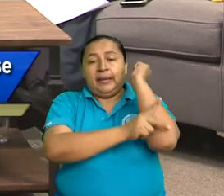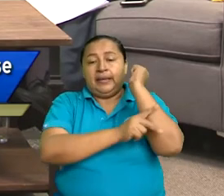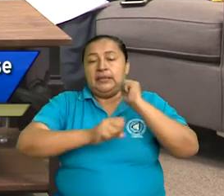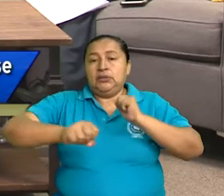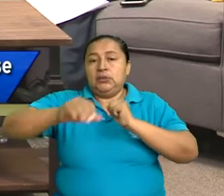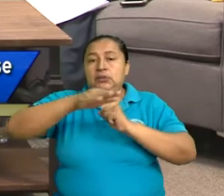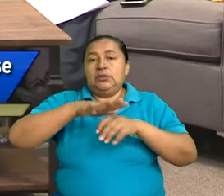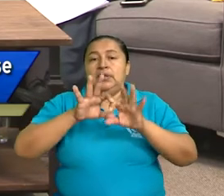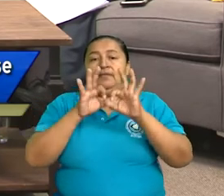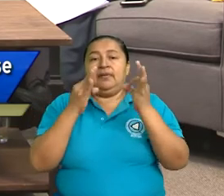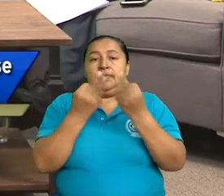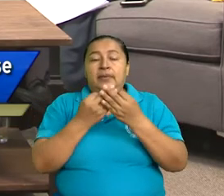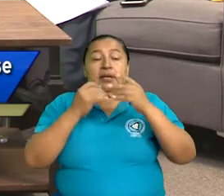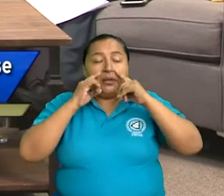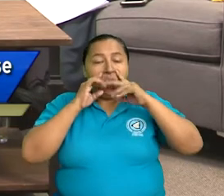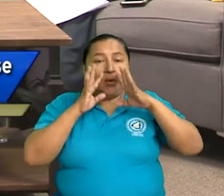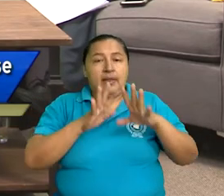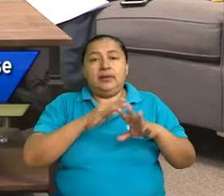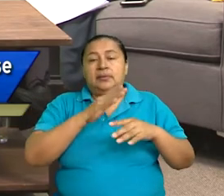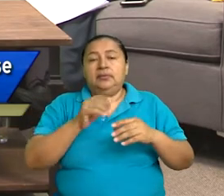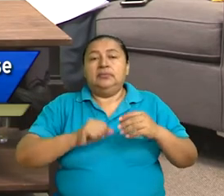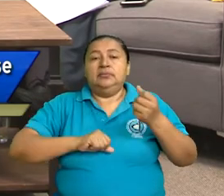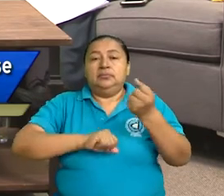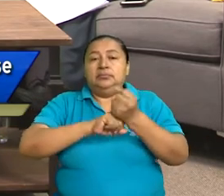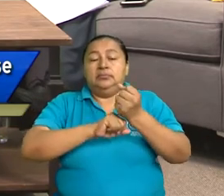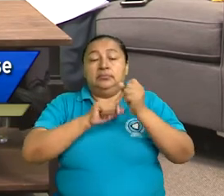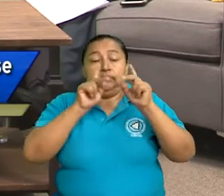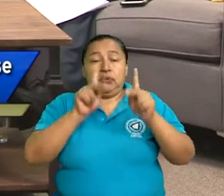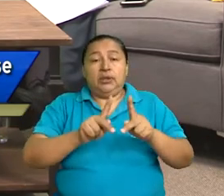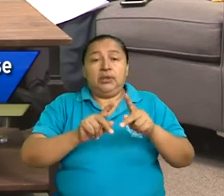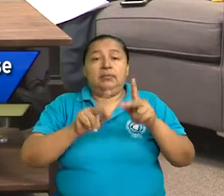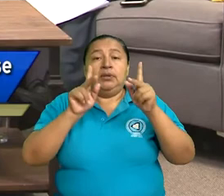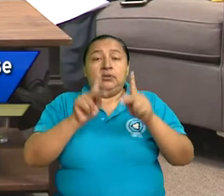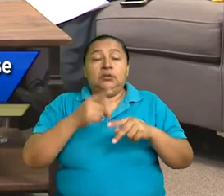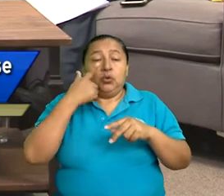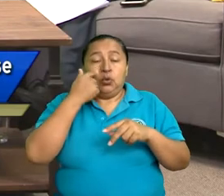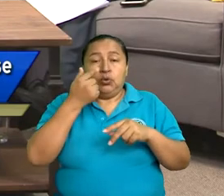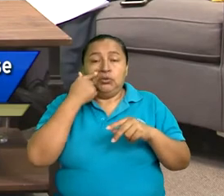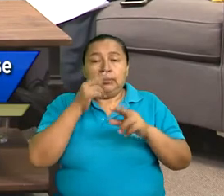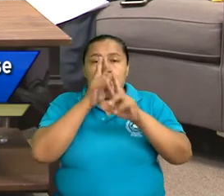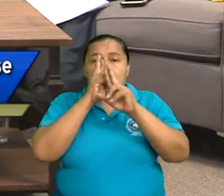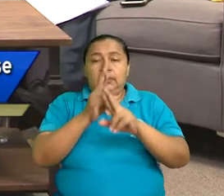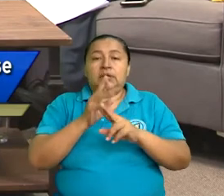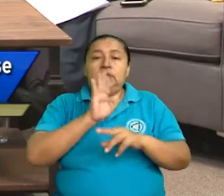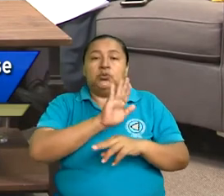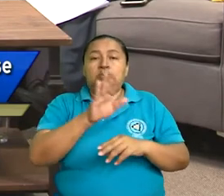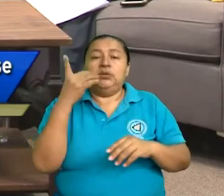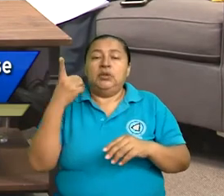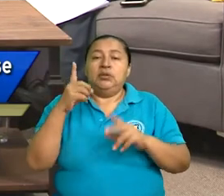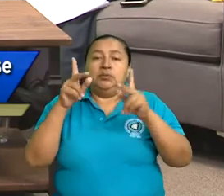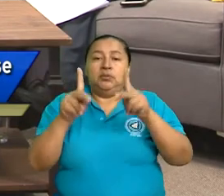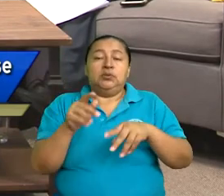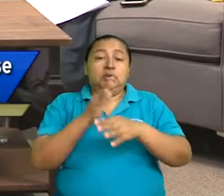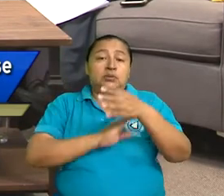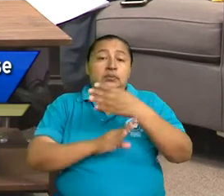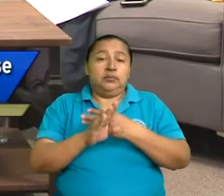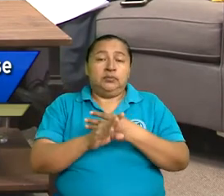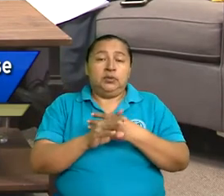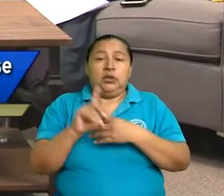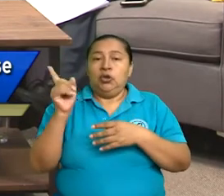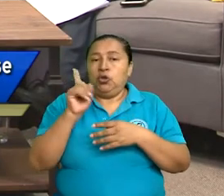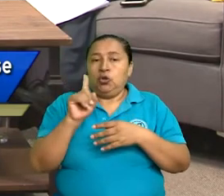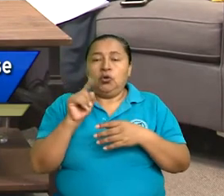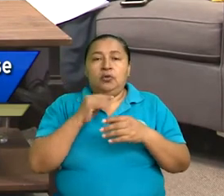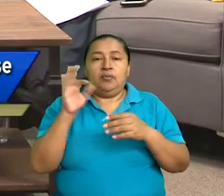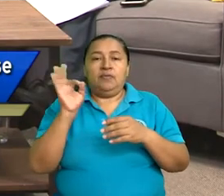de la familia, de proteger a las personas, de reconocer y respetar los derechos de las personas con discapacidad, no desde un